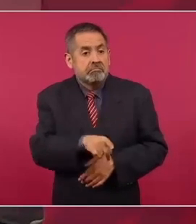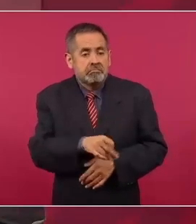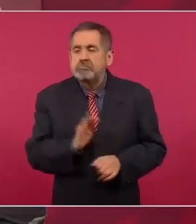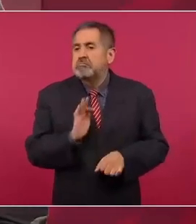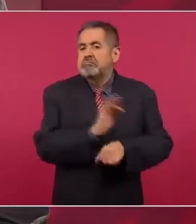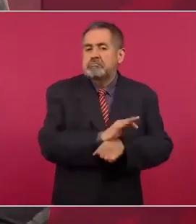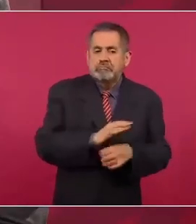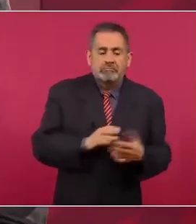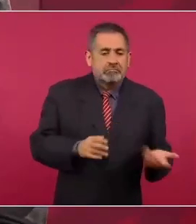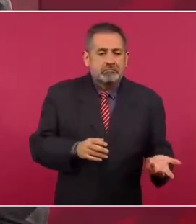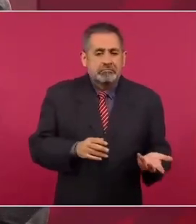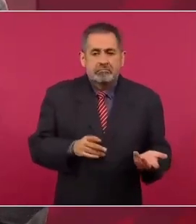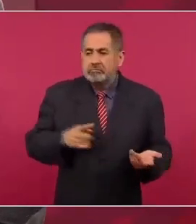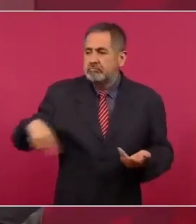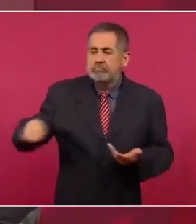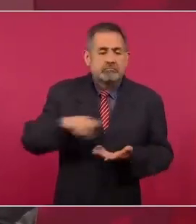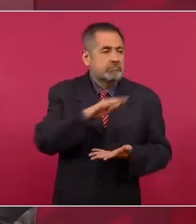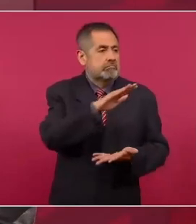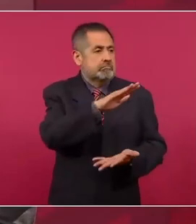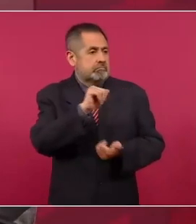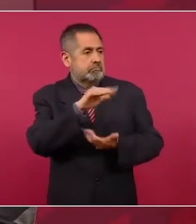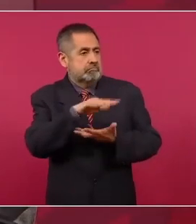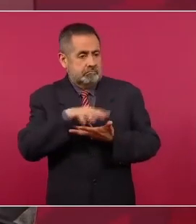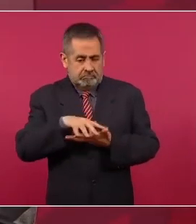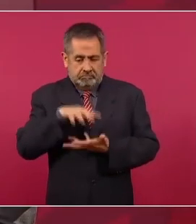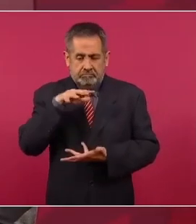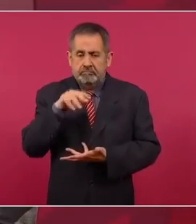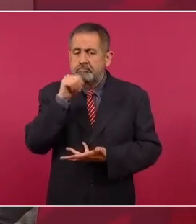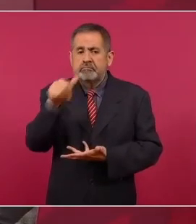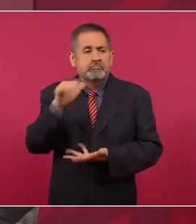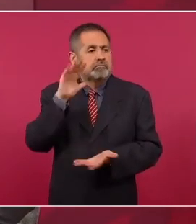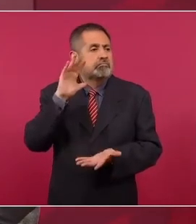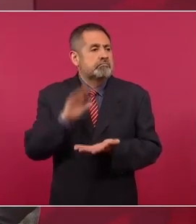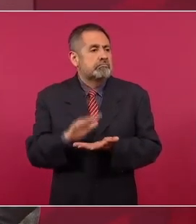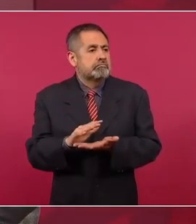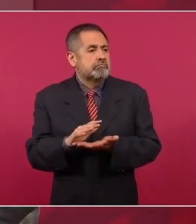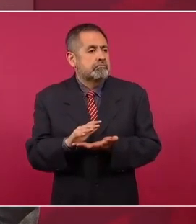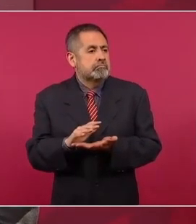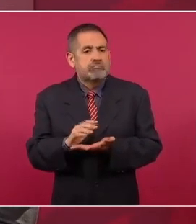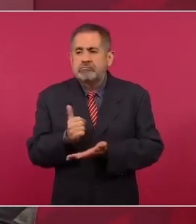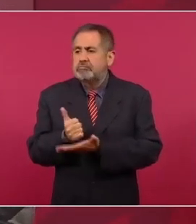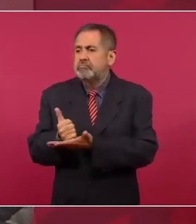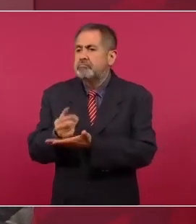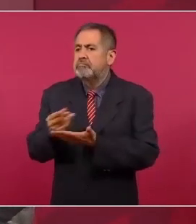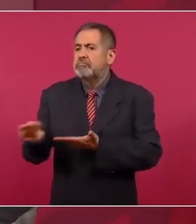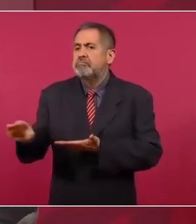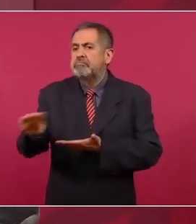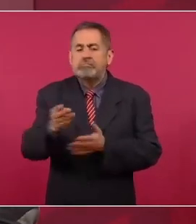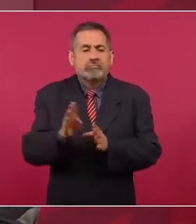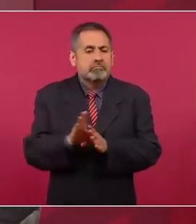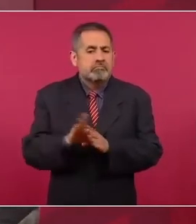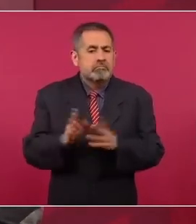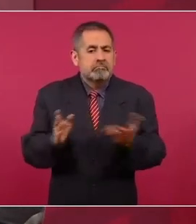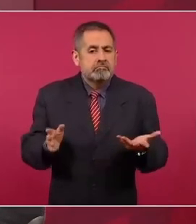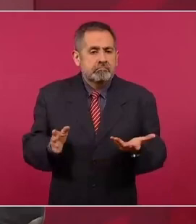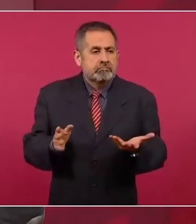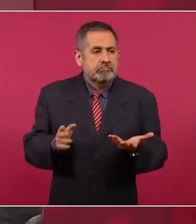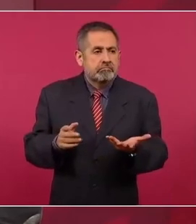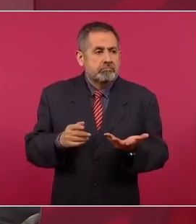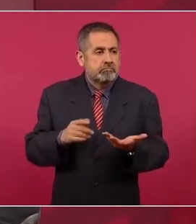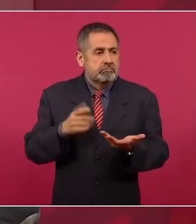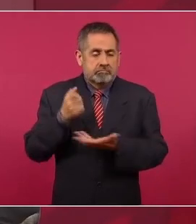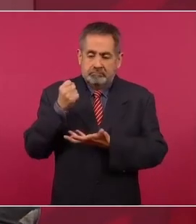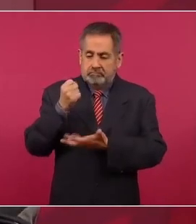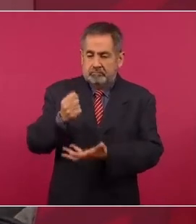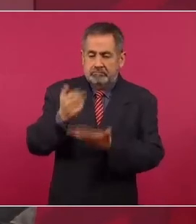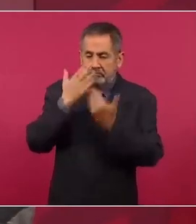¿hay menos ingresos para la hacienda pública, menos presupuesto,